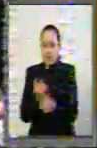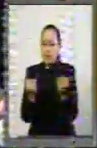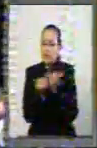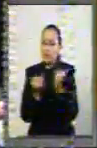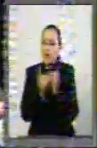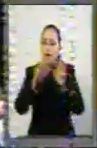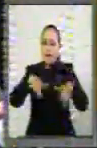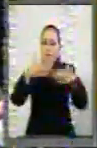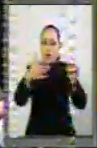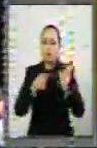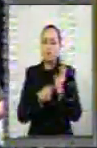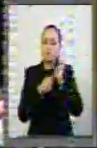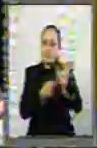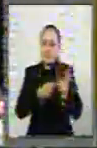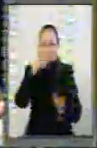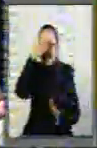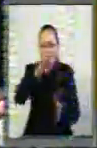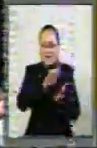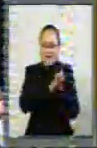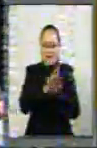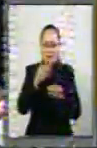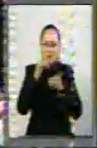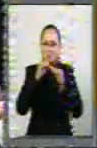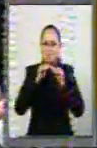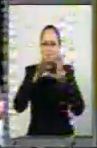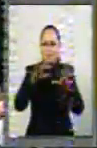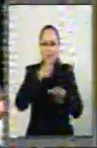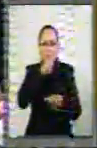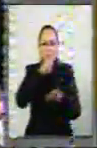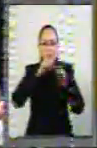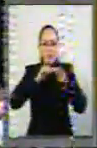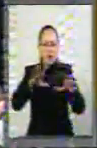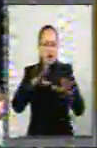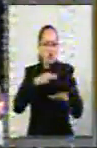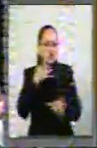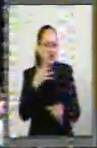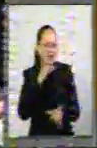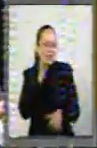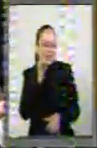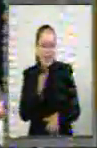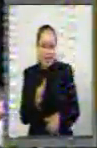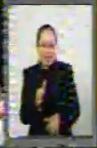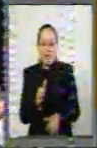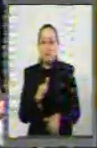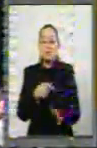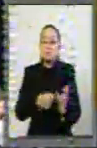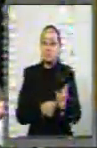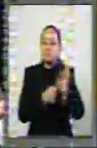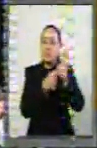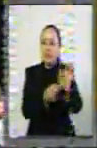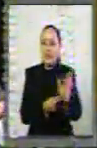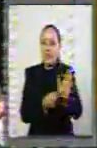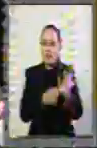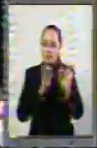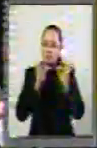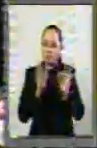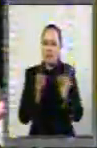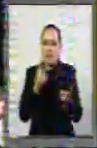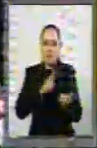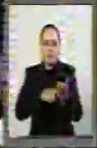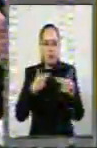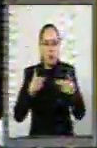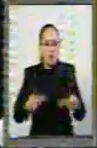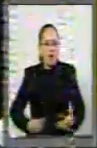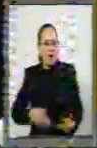de que saben hacer campañas limpias, no campañas sucias, sino campañas que reflejen la calidad humana que las